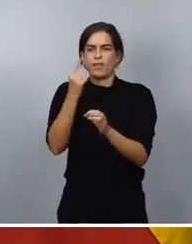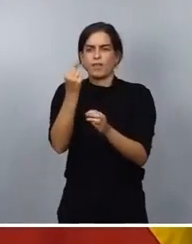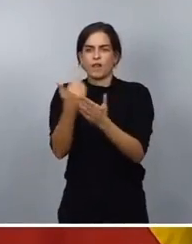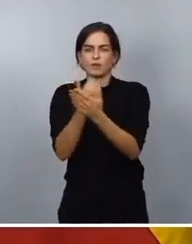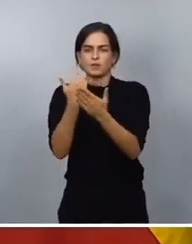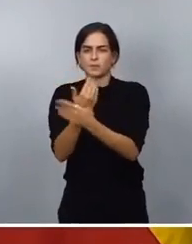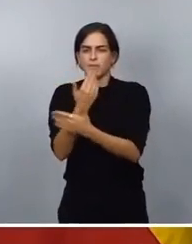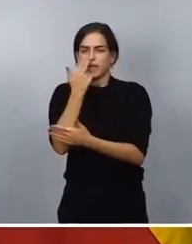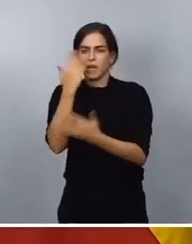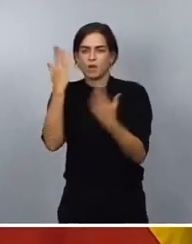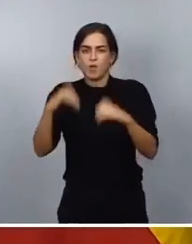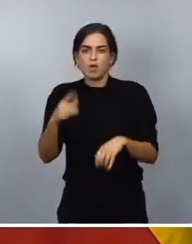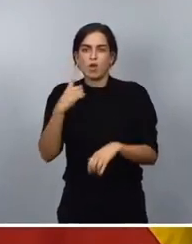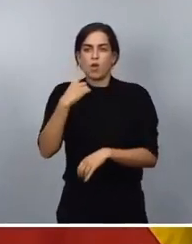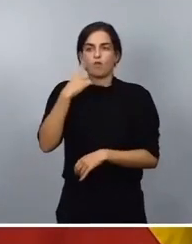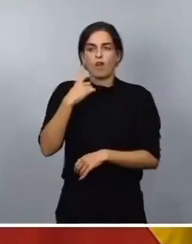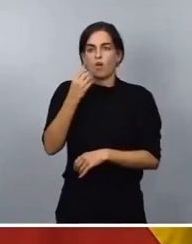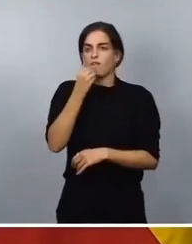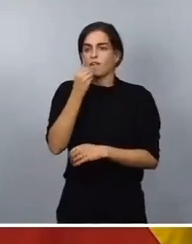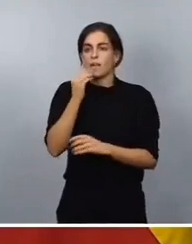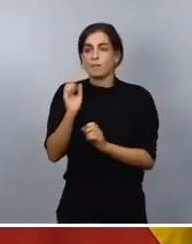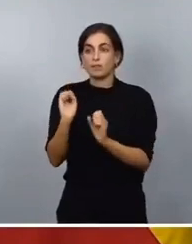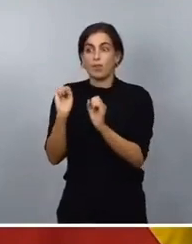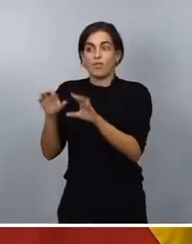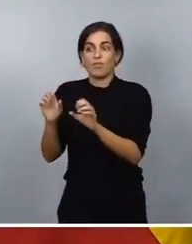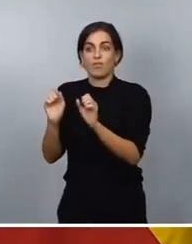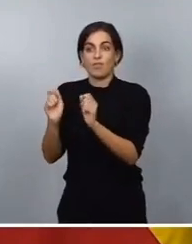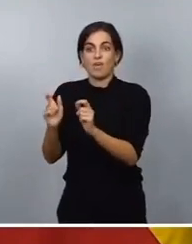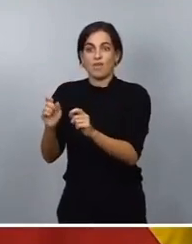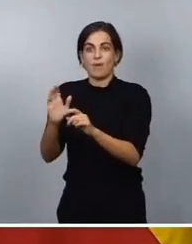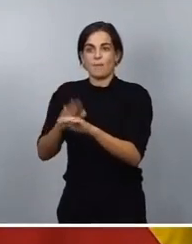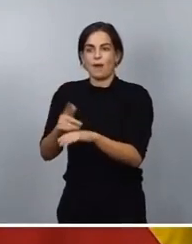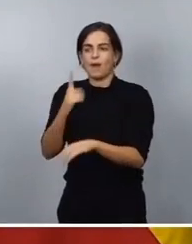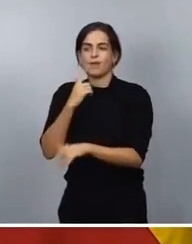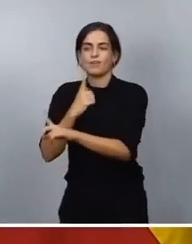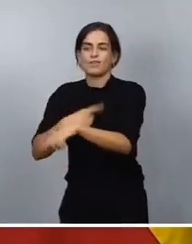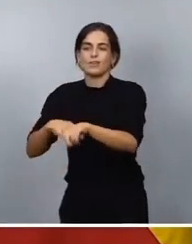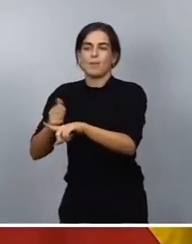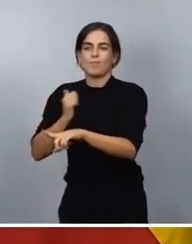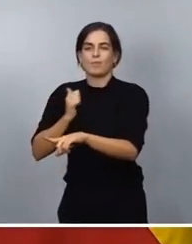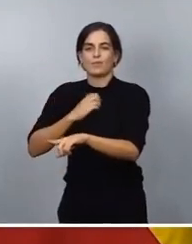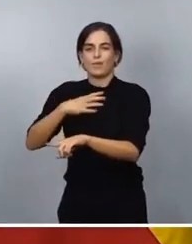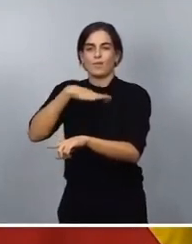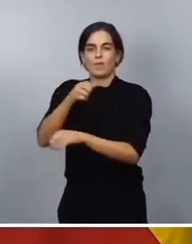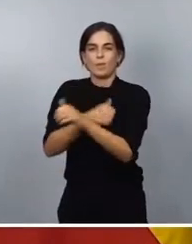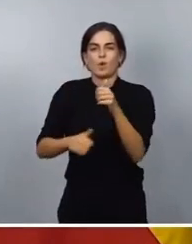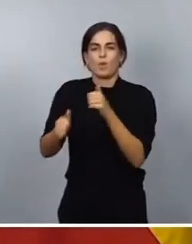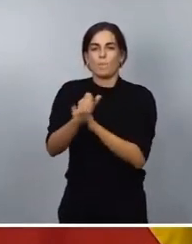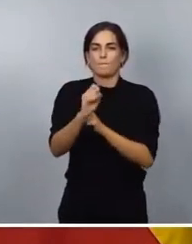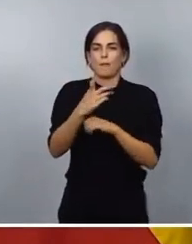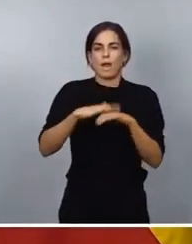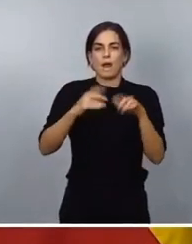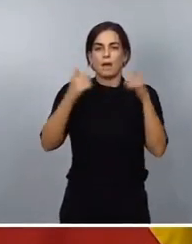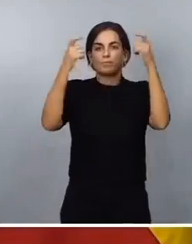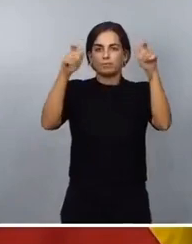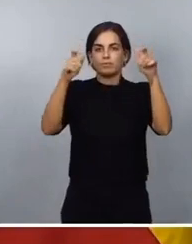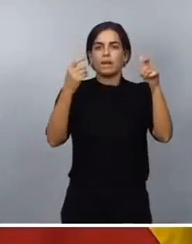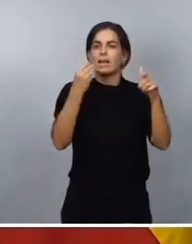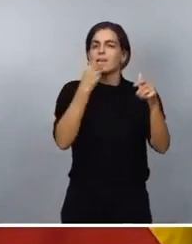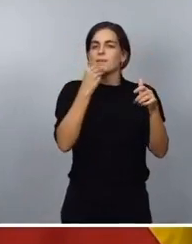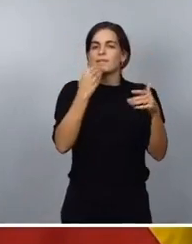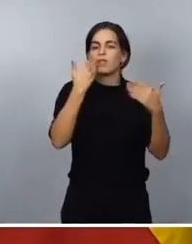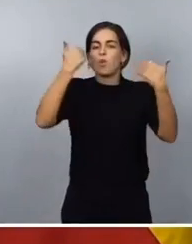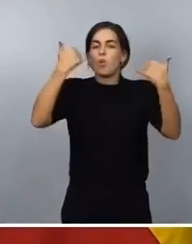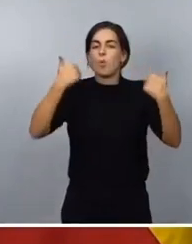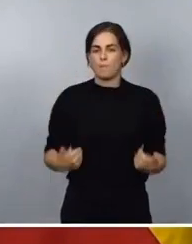para que sean aprovechados primera prioridad en la alimentación humana. Subrayo, alimentos que estén